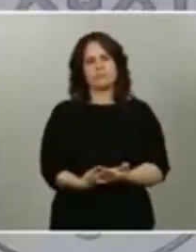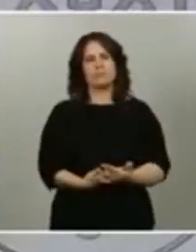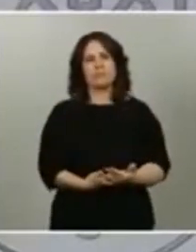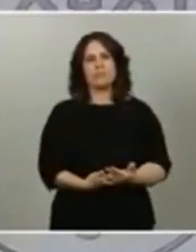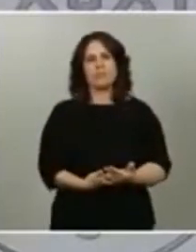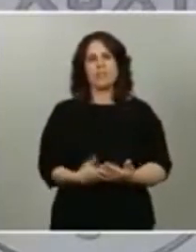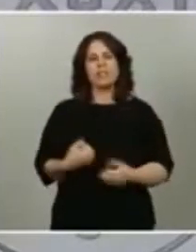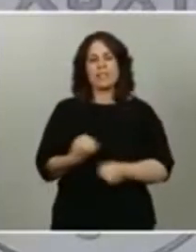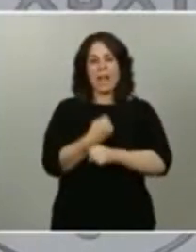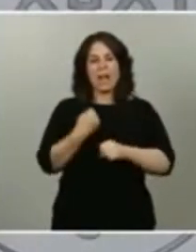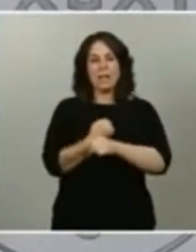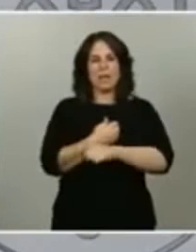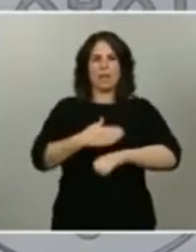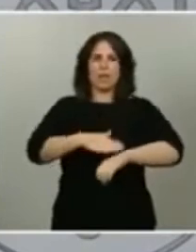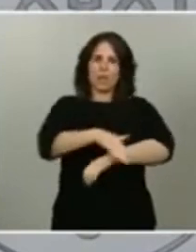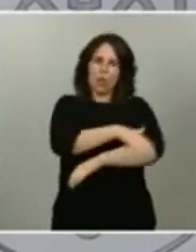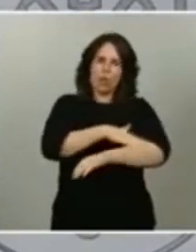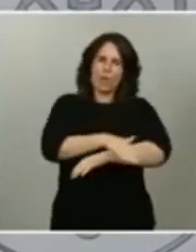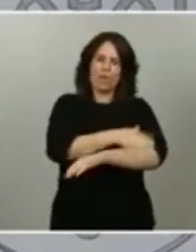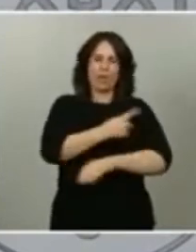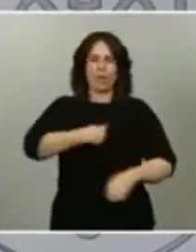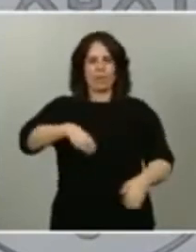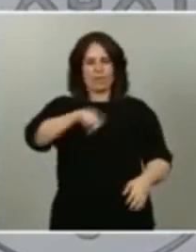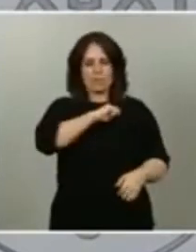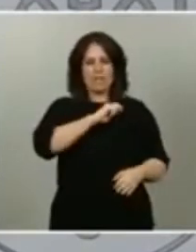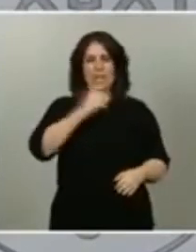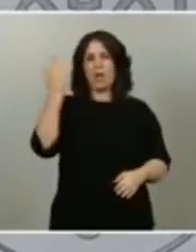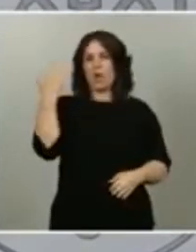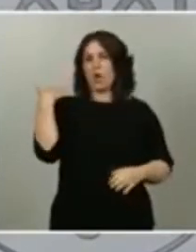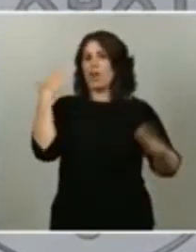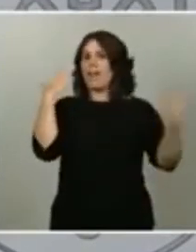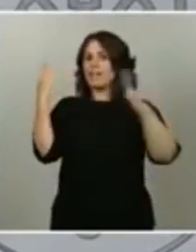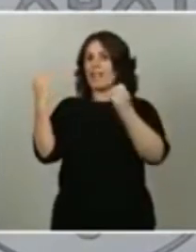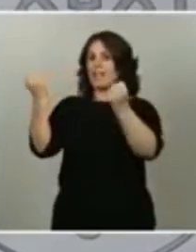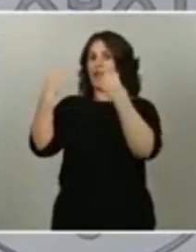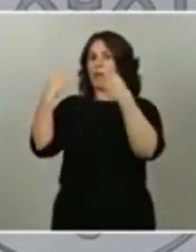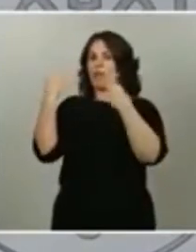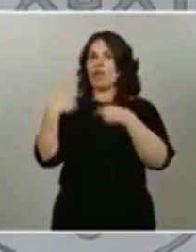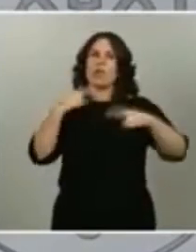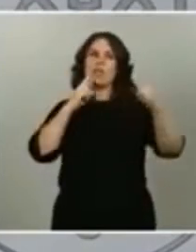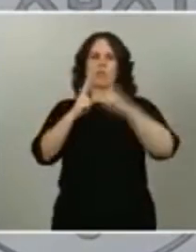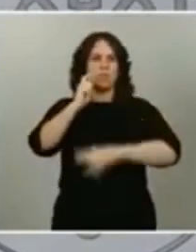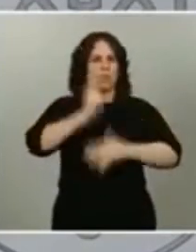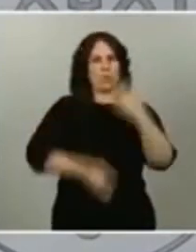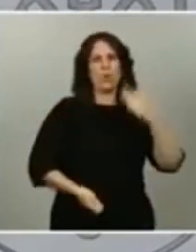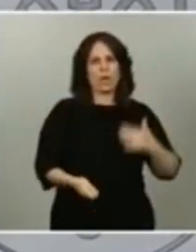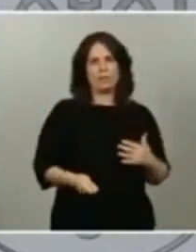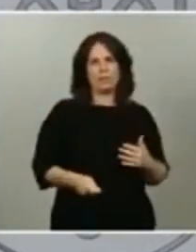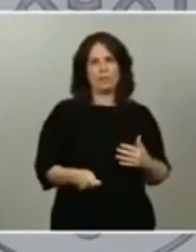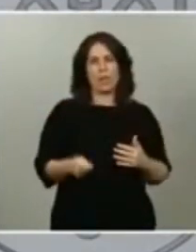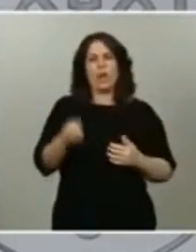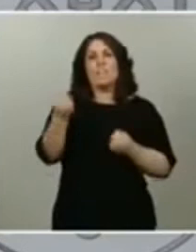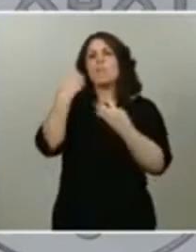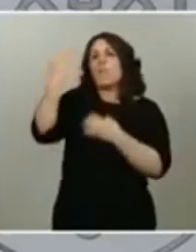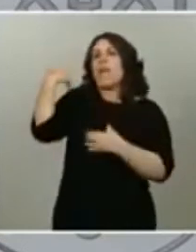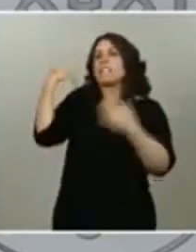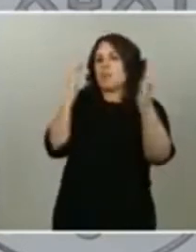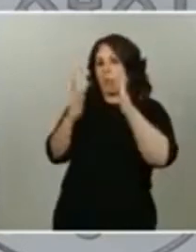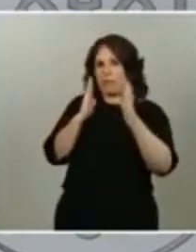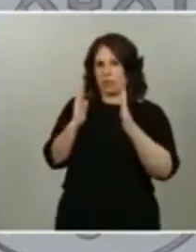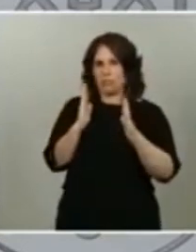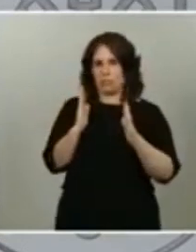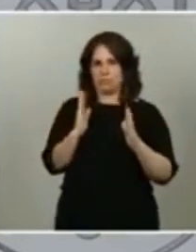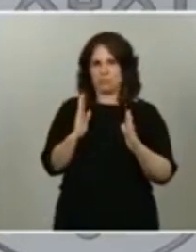el gobierno de España con la información que entonces se tenía disponible yo creo que siempre hacemos un ejercicio que puede estar bien a nivel